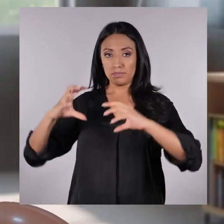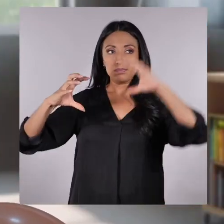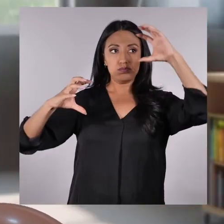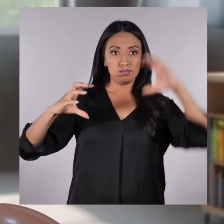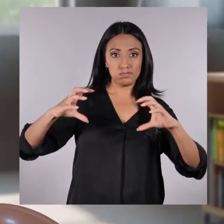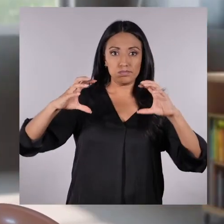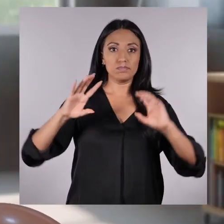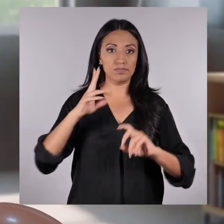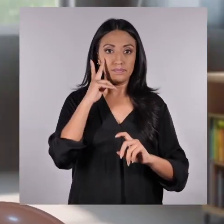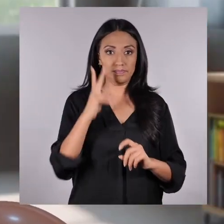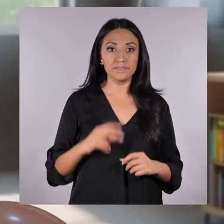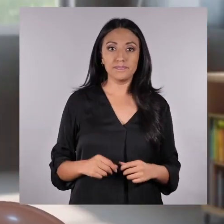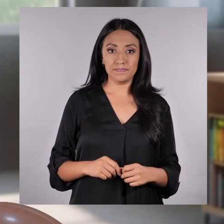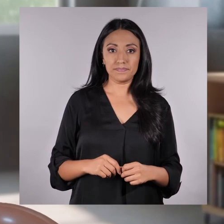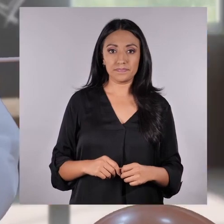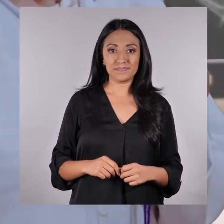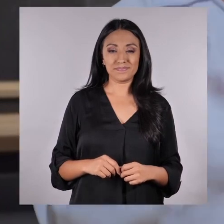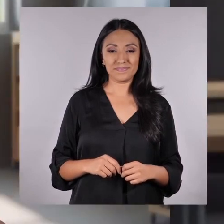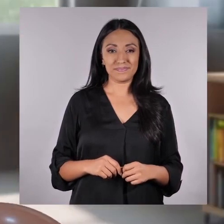inflado en el otro extremo.